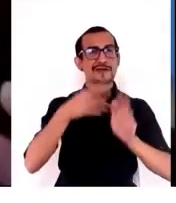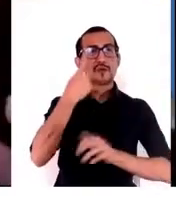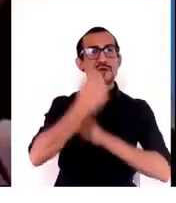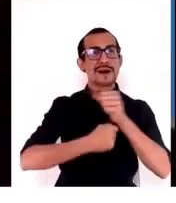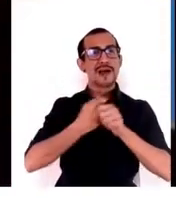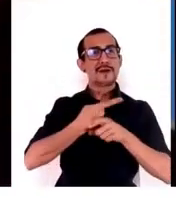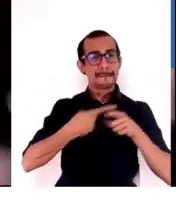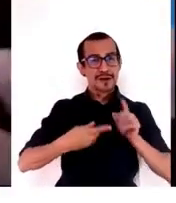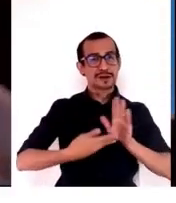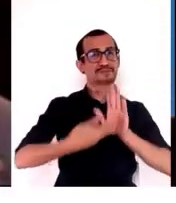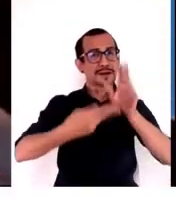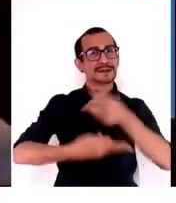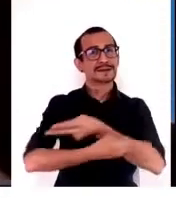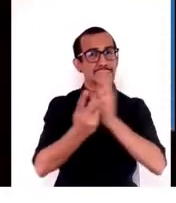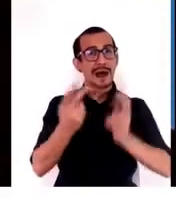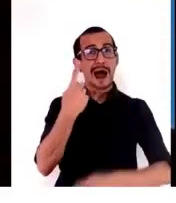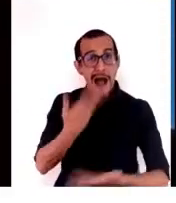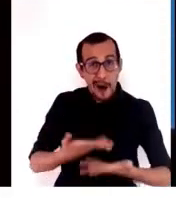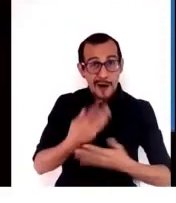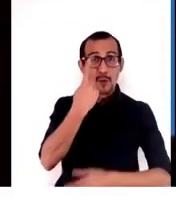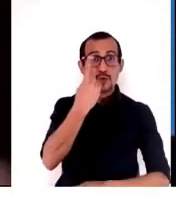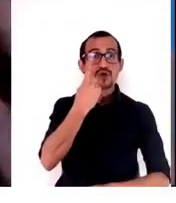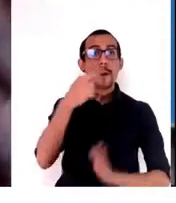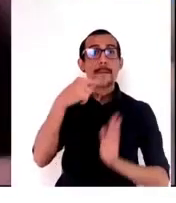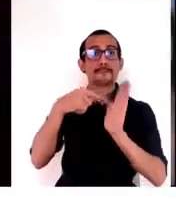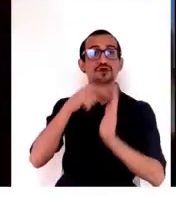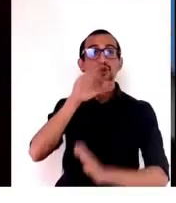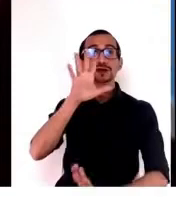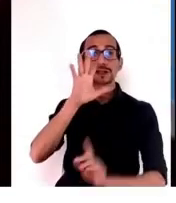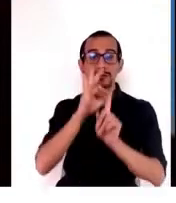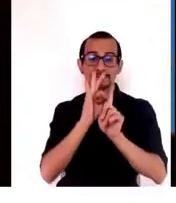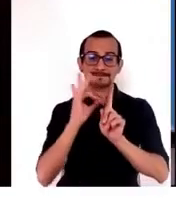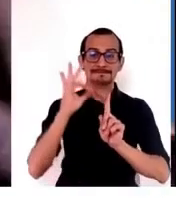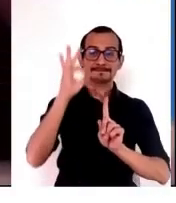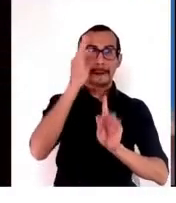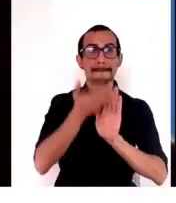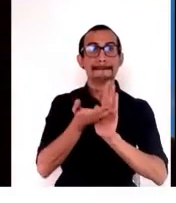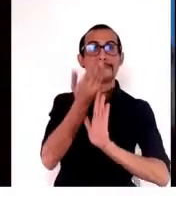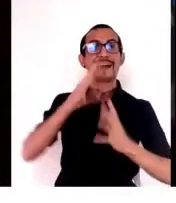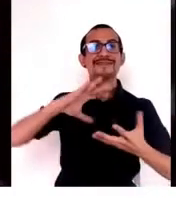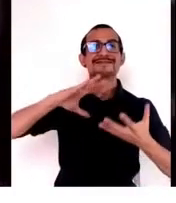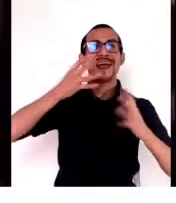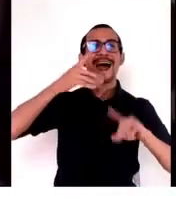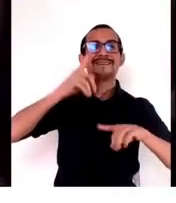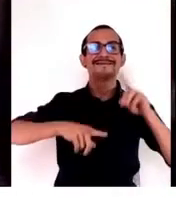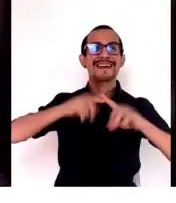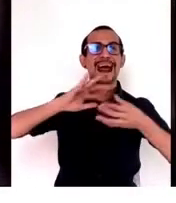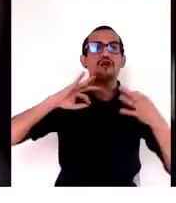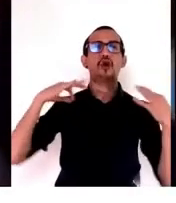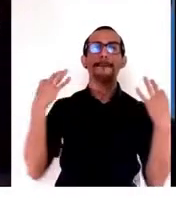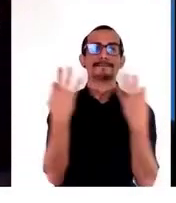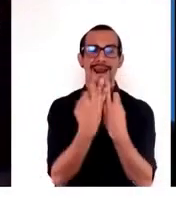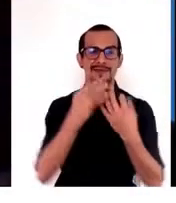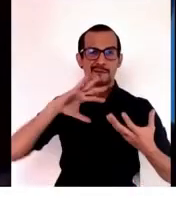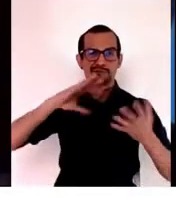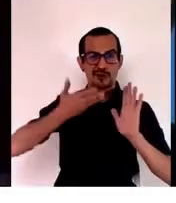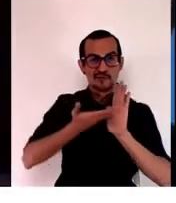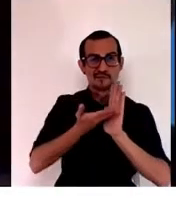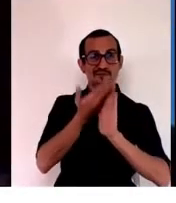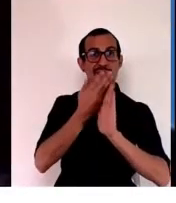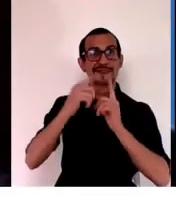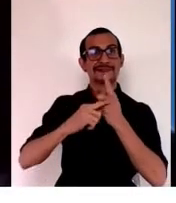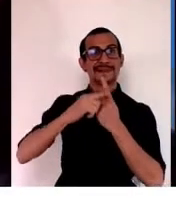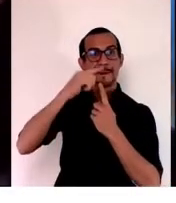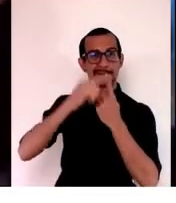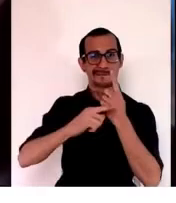ahora estamos a 1.5 grados más en la Tierra entera. Pero también conocemos